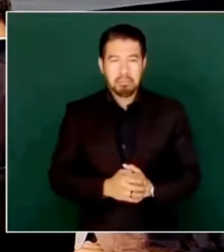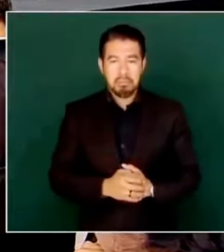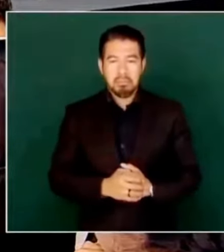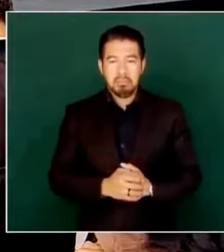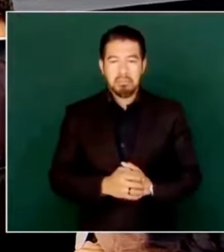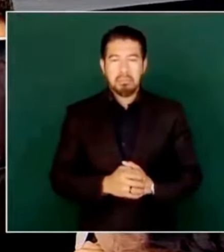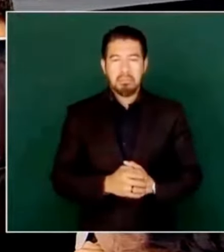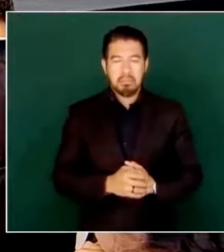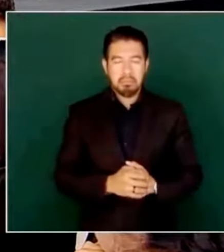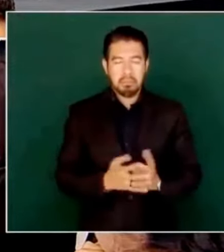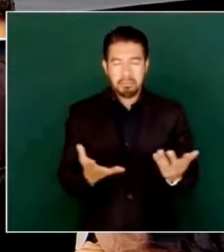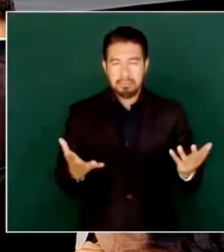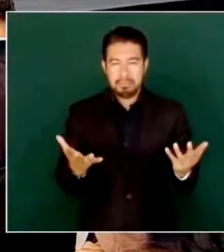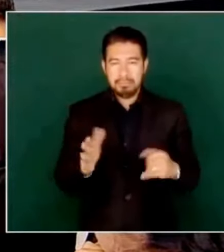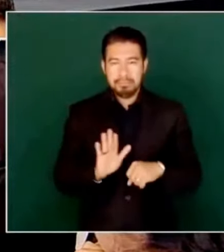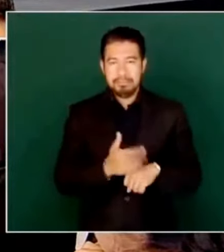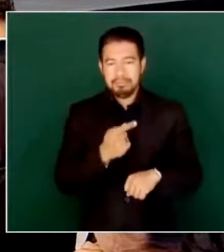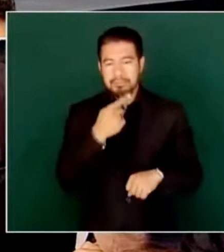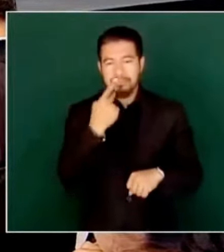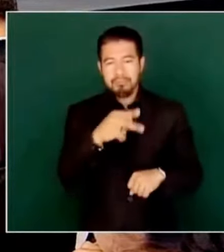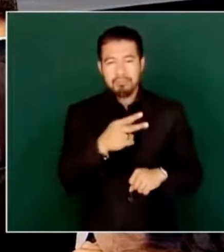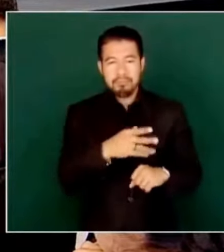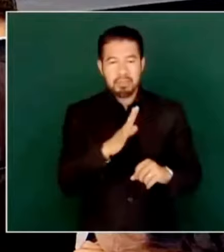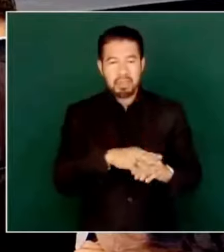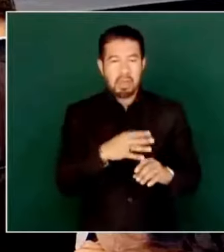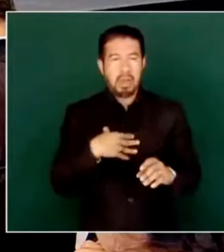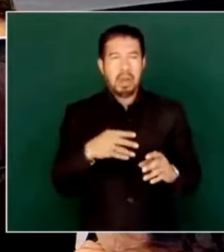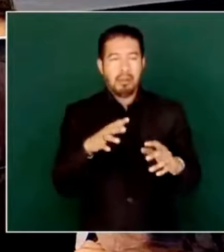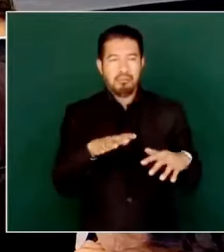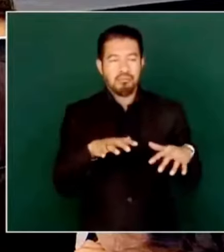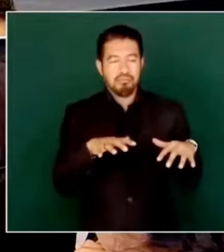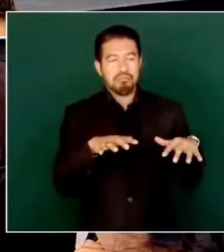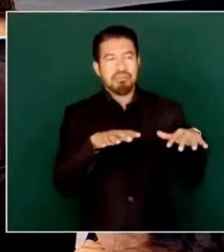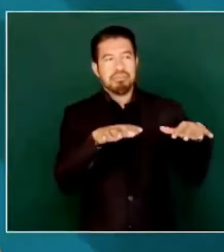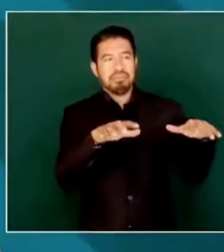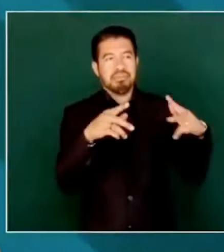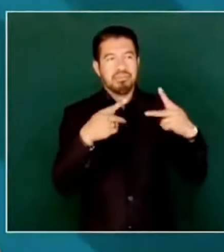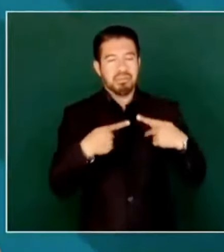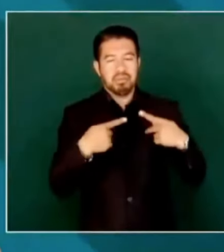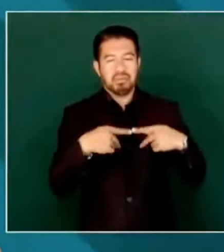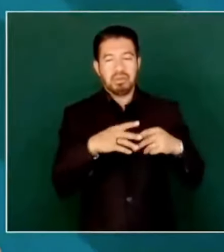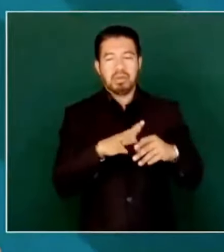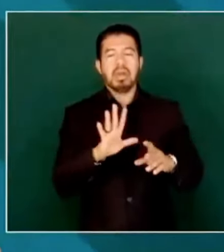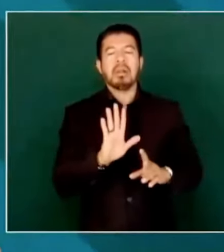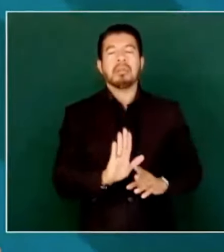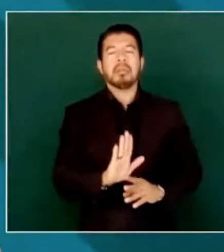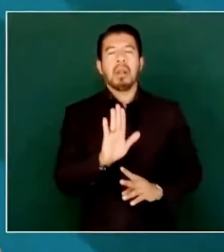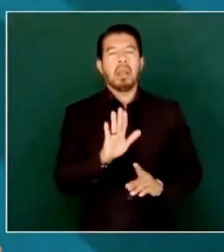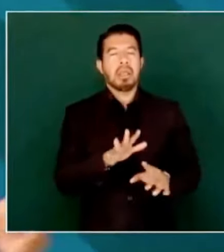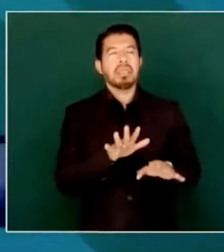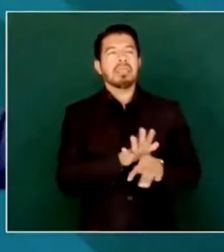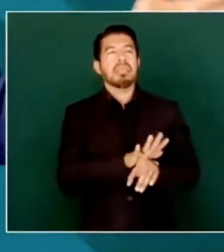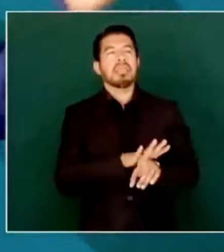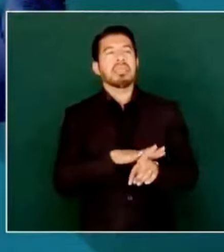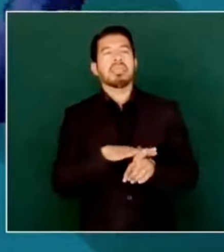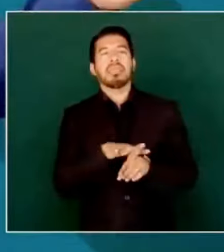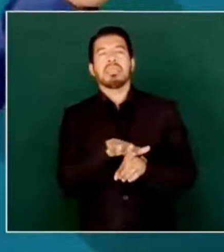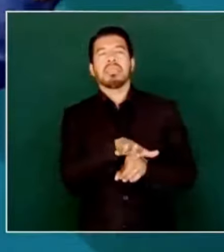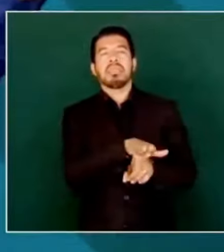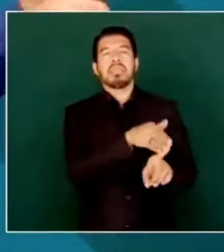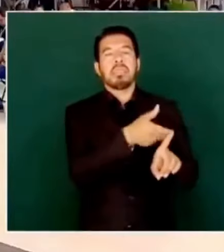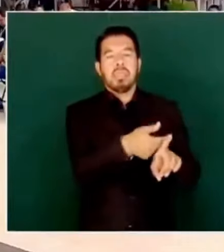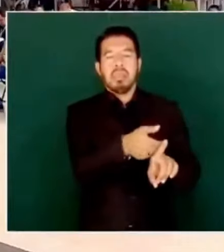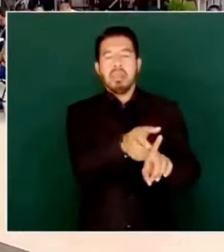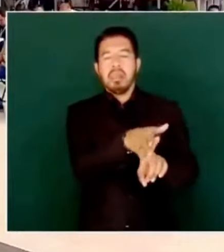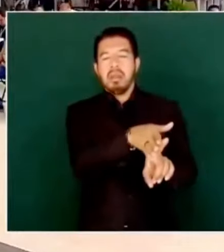porque están en la idea de que el pueblo es manipulable, que se hacen un escándalo